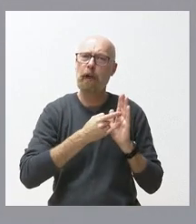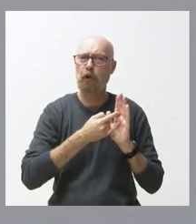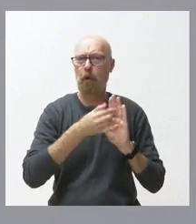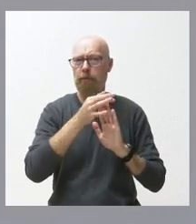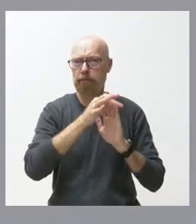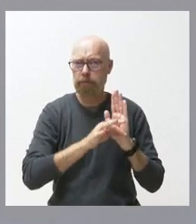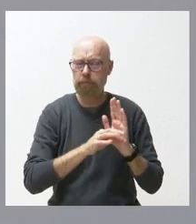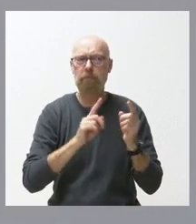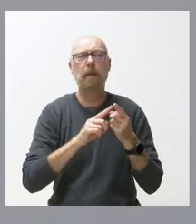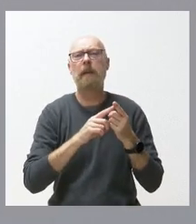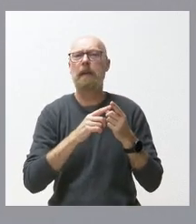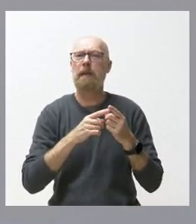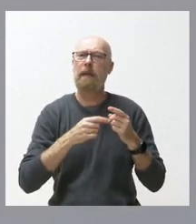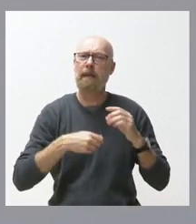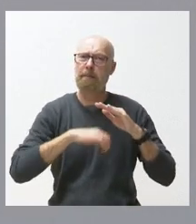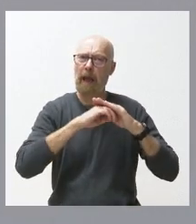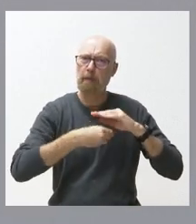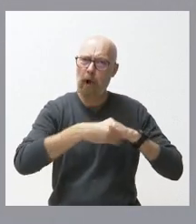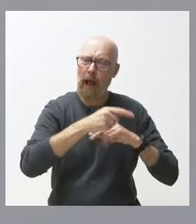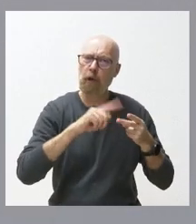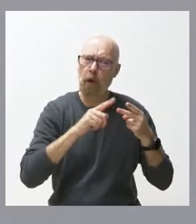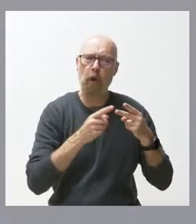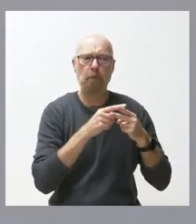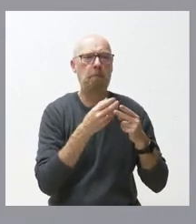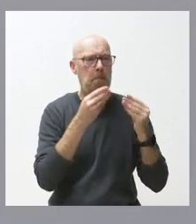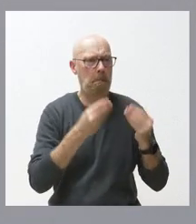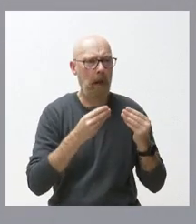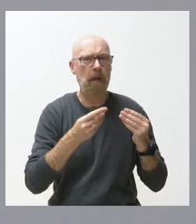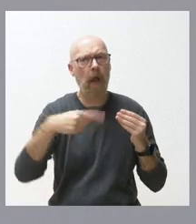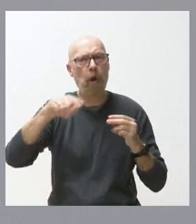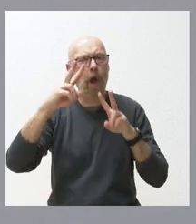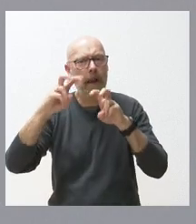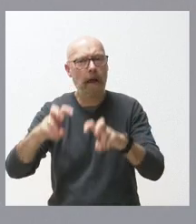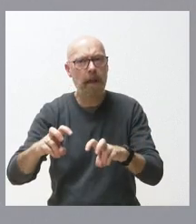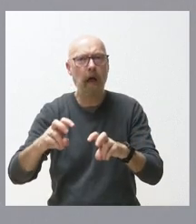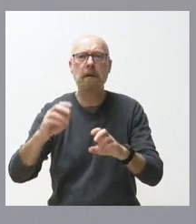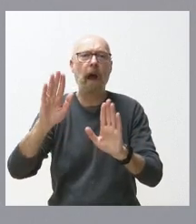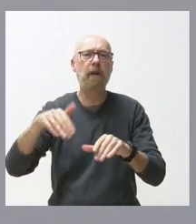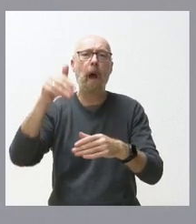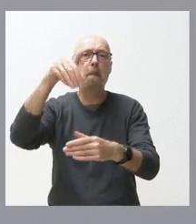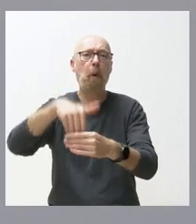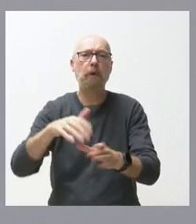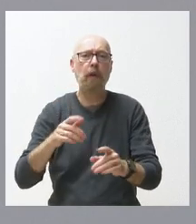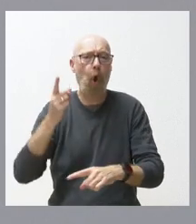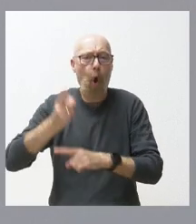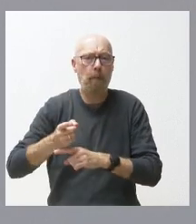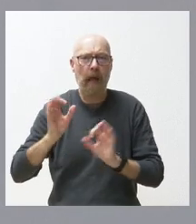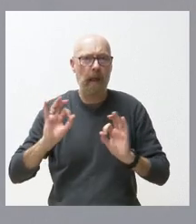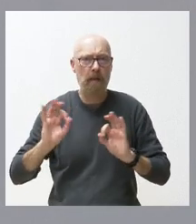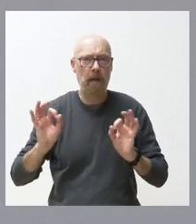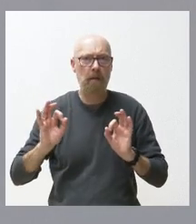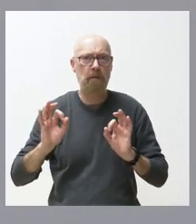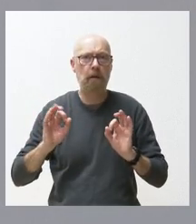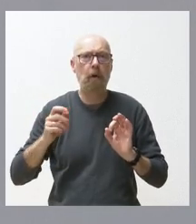grupos tuvieron el tiempo suficiente de poder analizarlo y al final votaron nadie votó obligado todo el mundo votó en conciencia y el resultado fue a favor